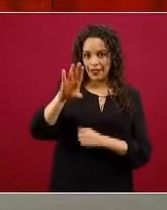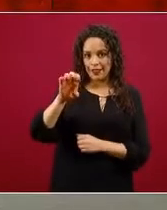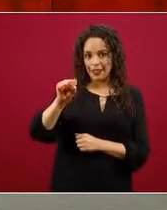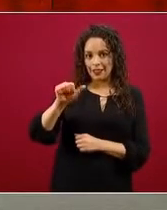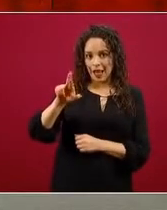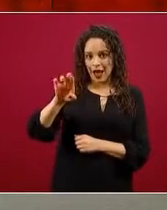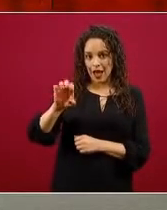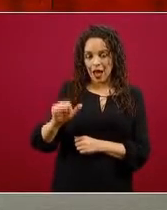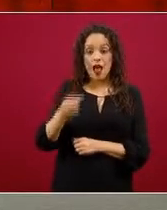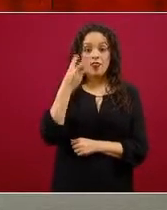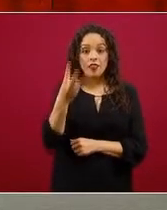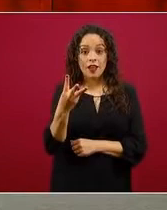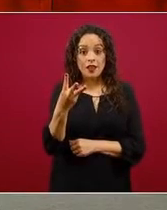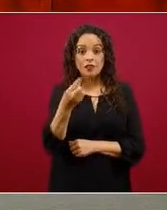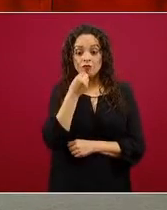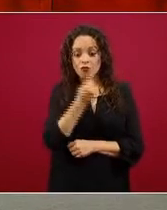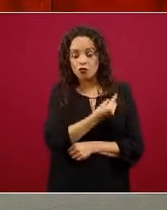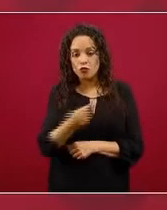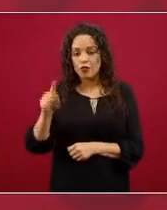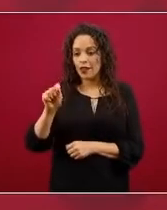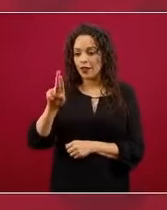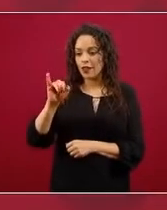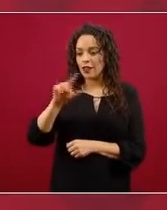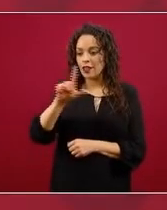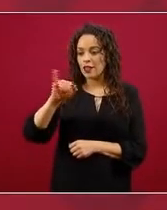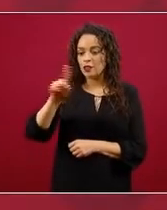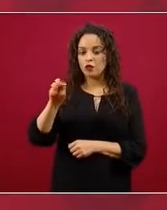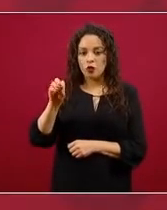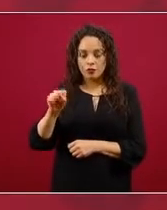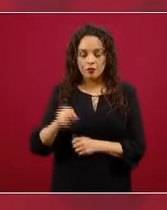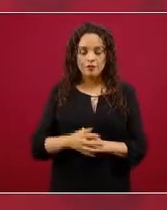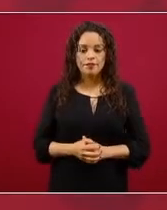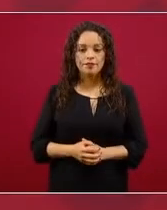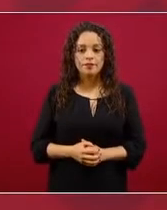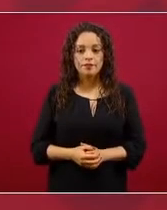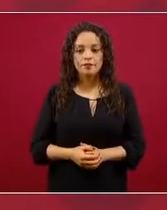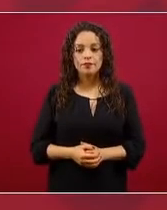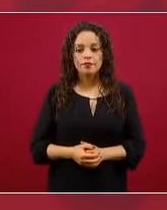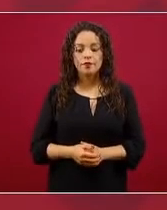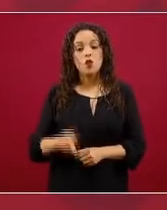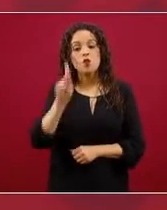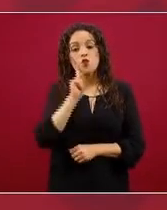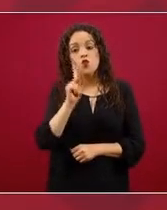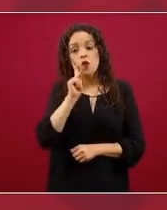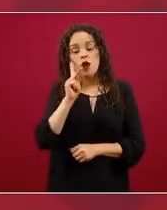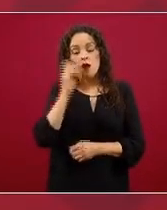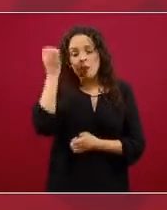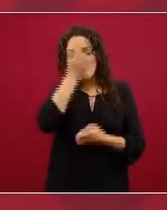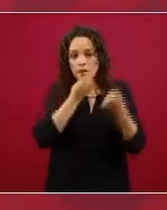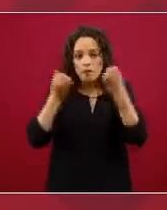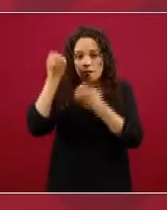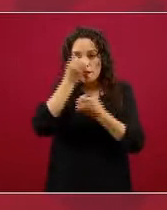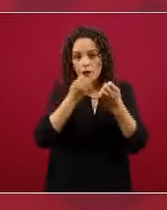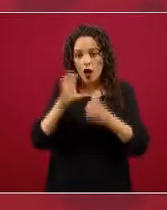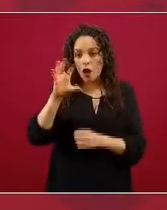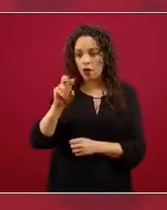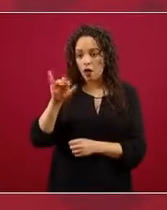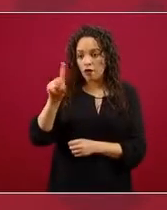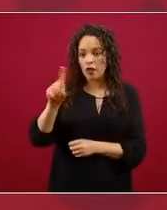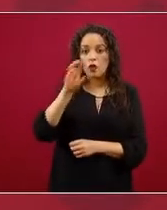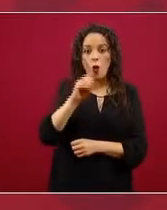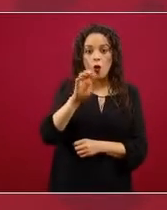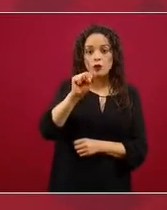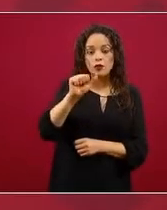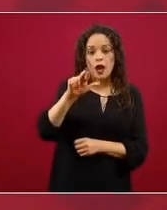trillizos y que se les hizo la prueba de COVID o de SARS-CoV-2 y